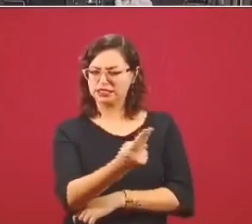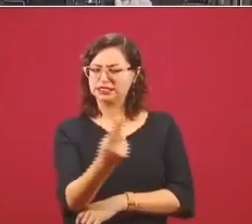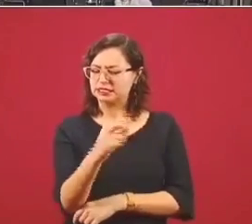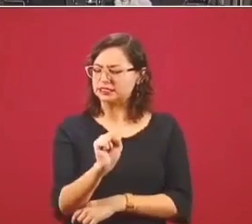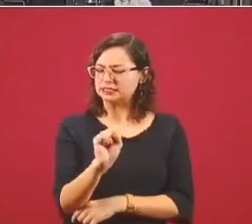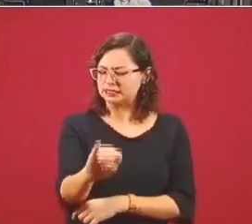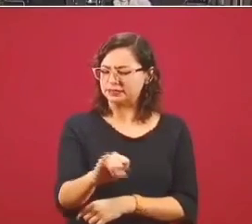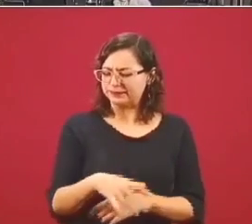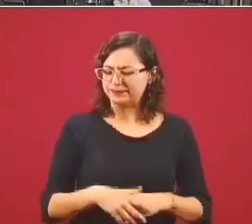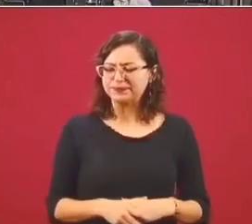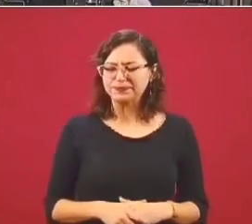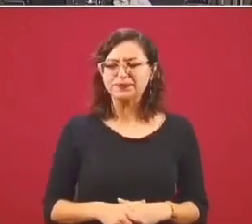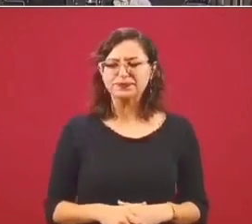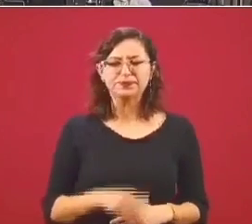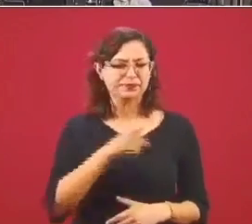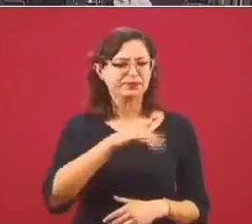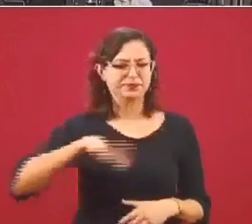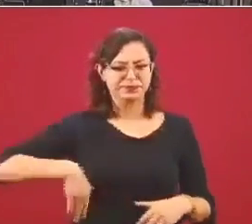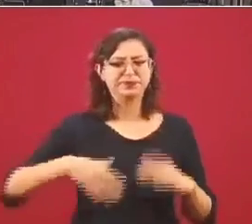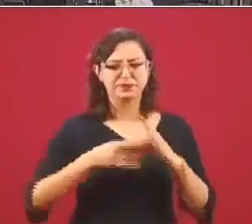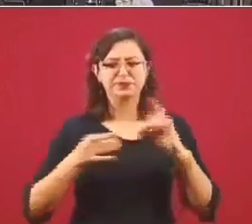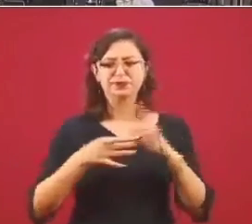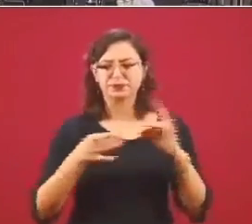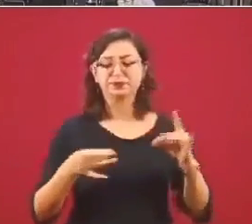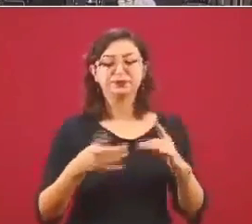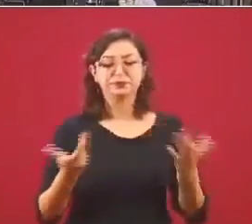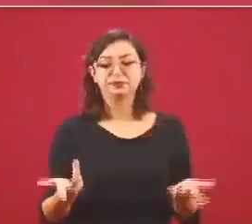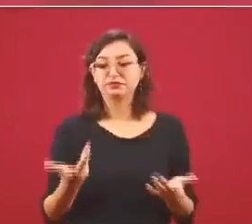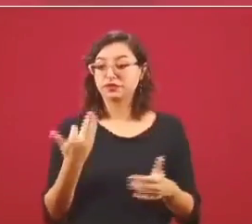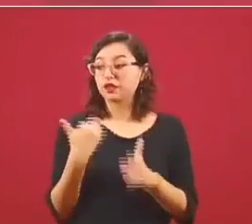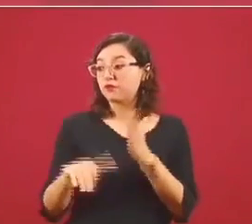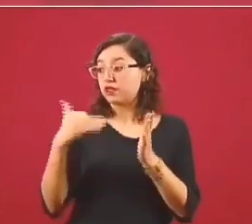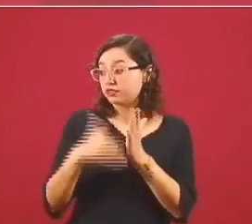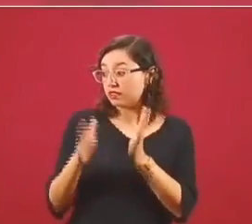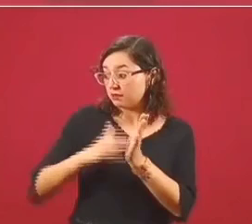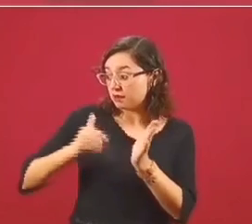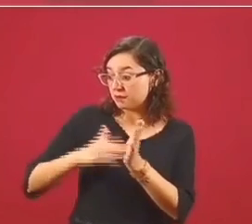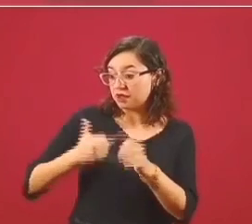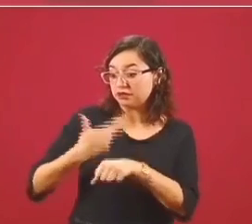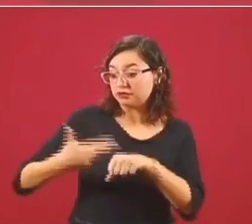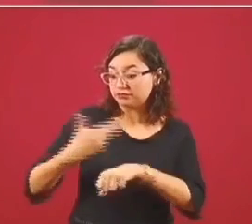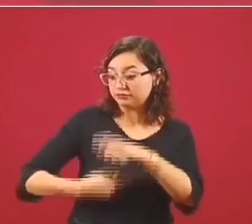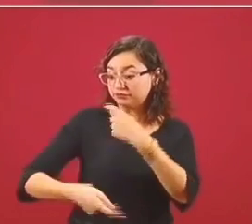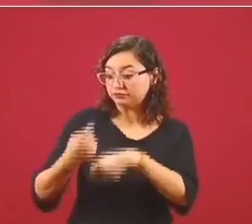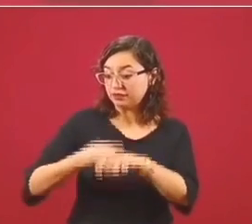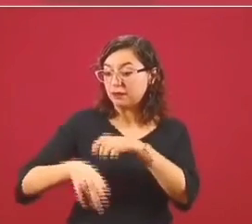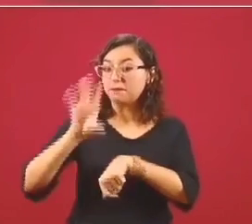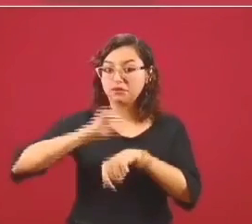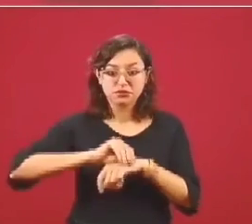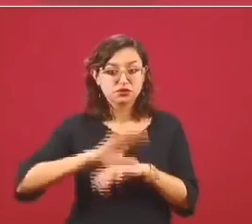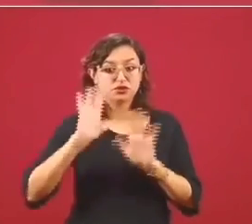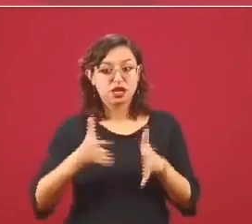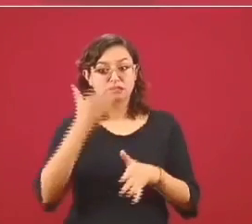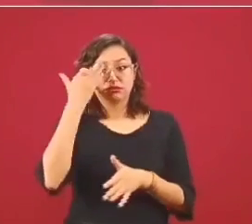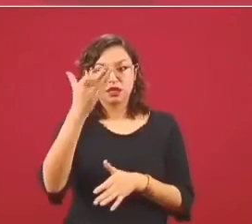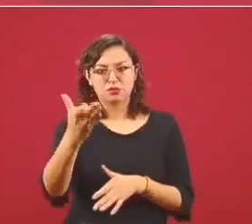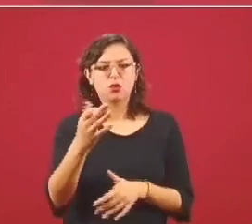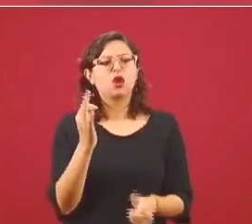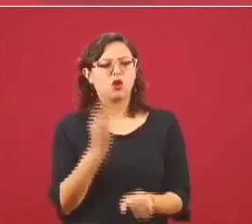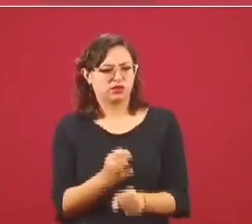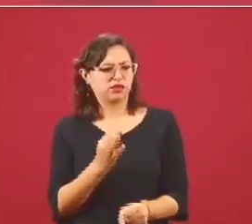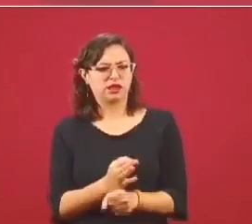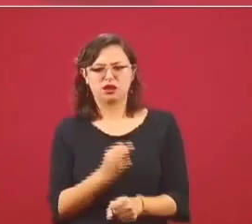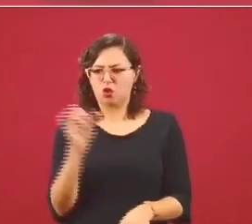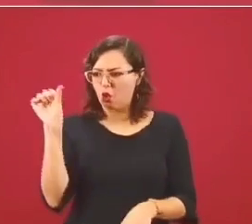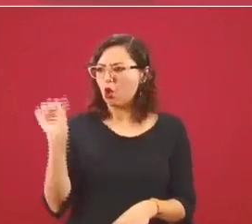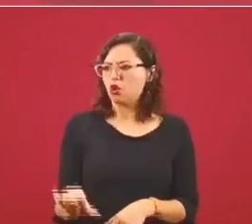sí hiciste referencia, que no le han entregado los permisos a pesar de que lleva mucho tiempo. Hoy mismo